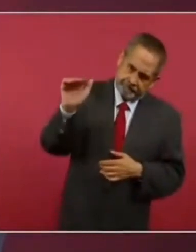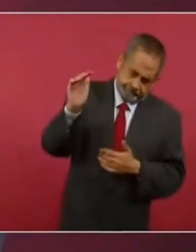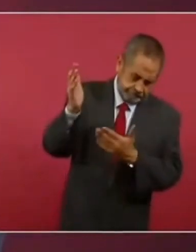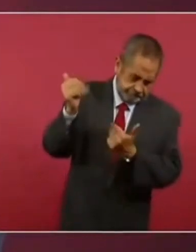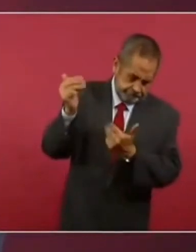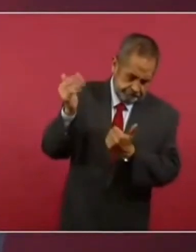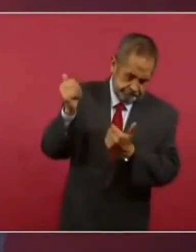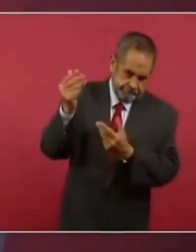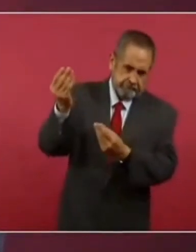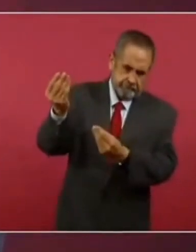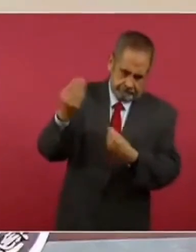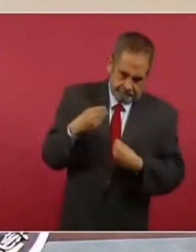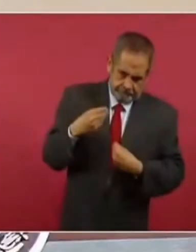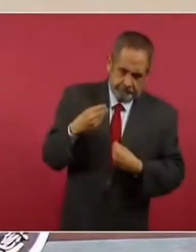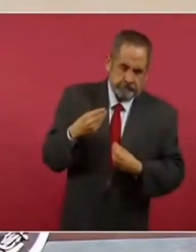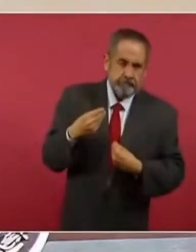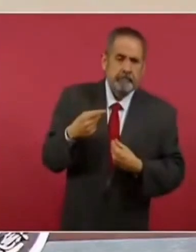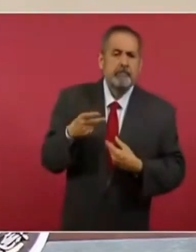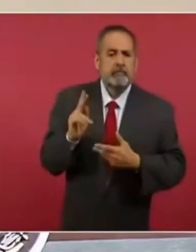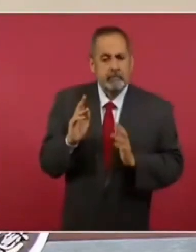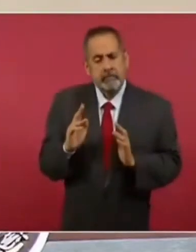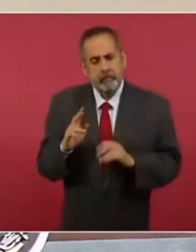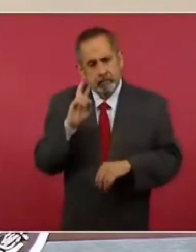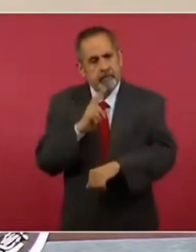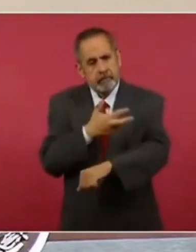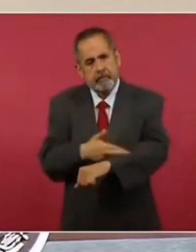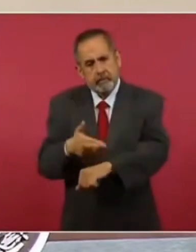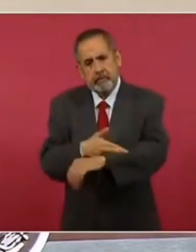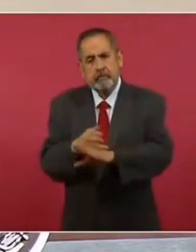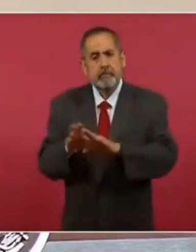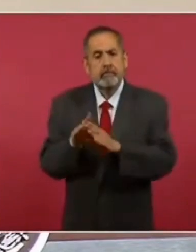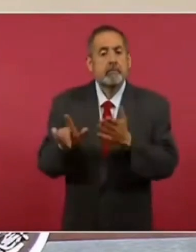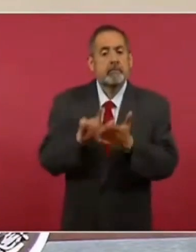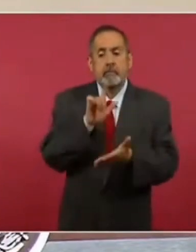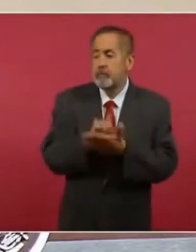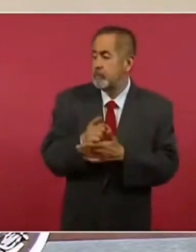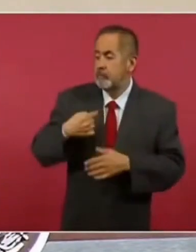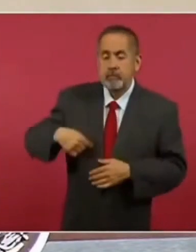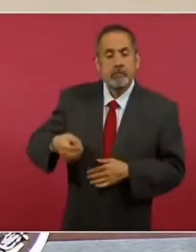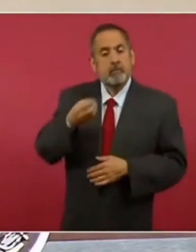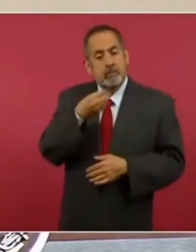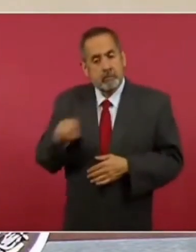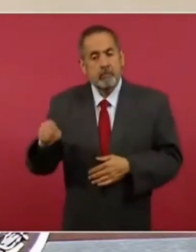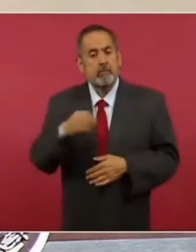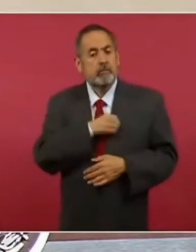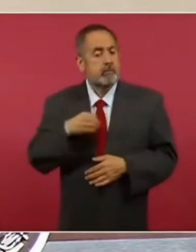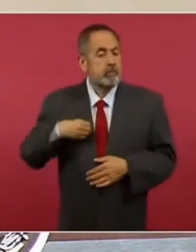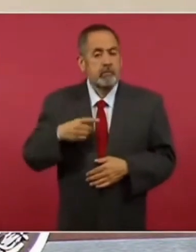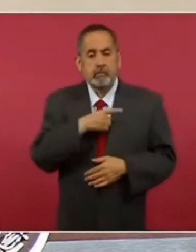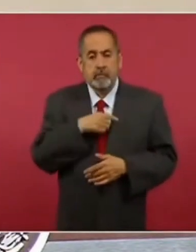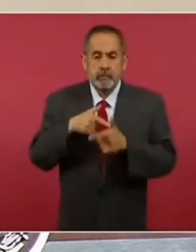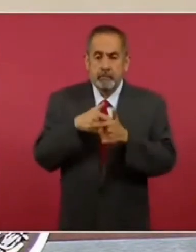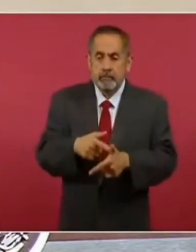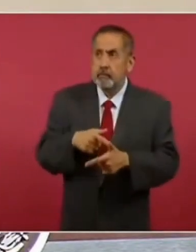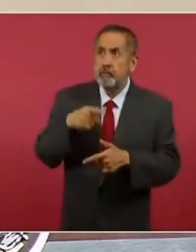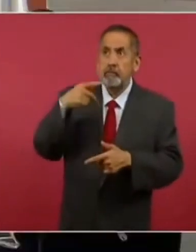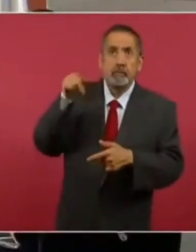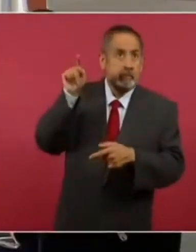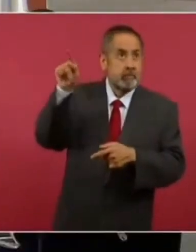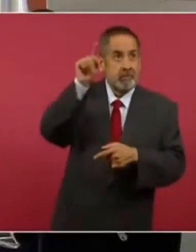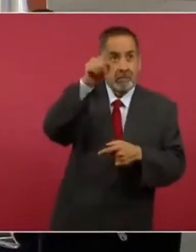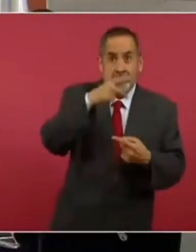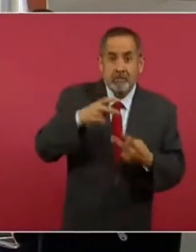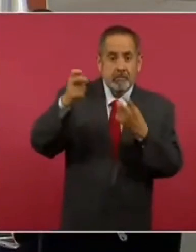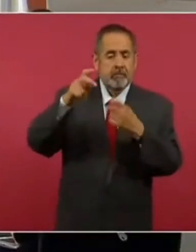regreso. Vamos, por supuesto, porque además la ley nos obliga a seguir considerando que sus